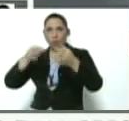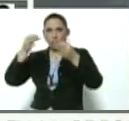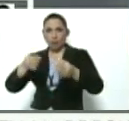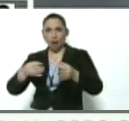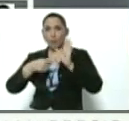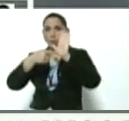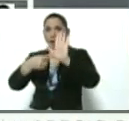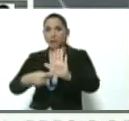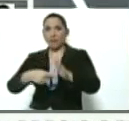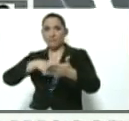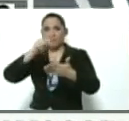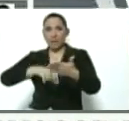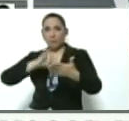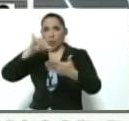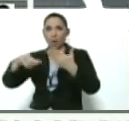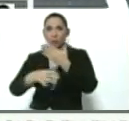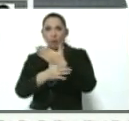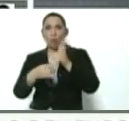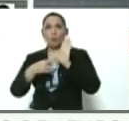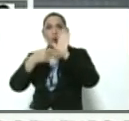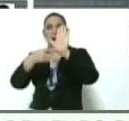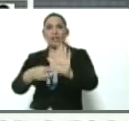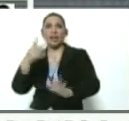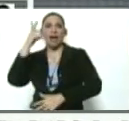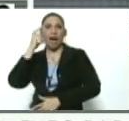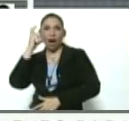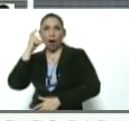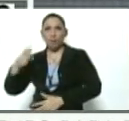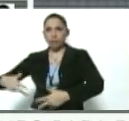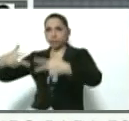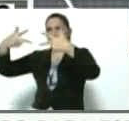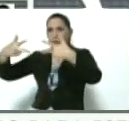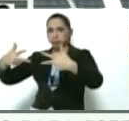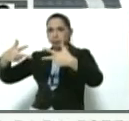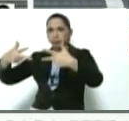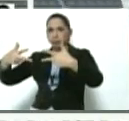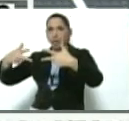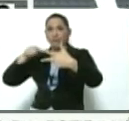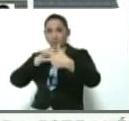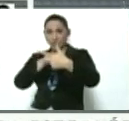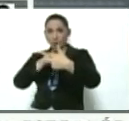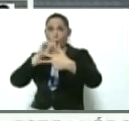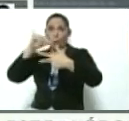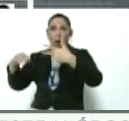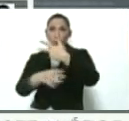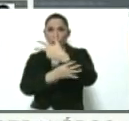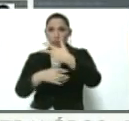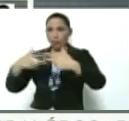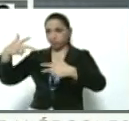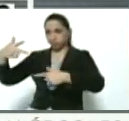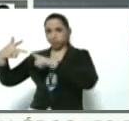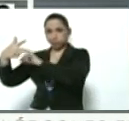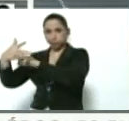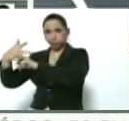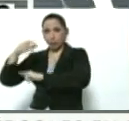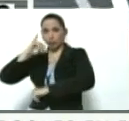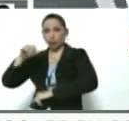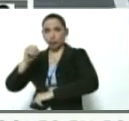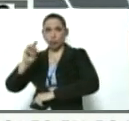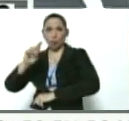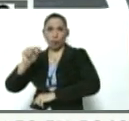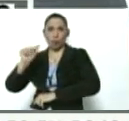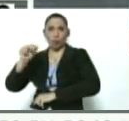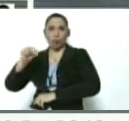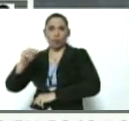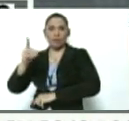un audio de una videollamada que se dio entre Guaidó y Gudró, donde cierran el trato para la firma del contrato.